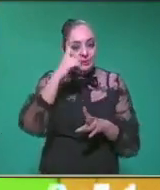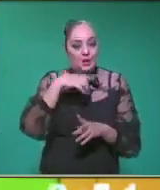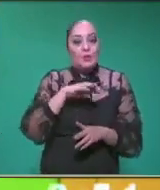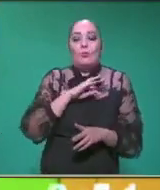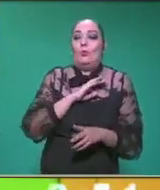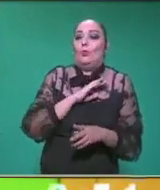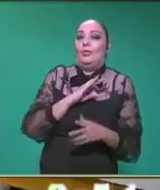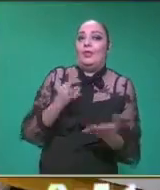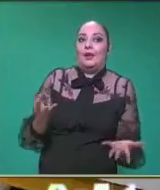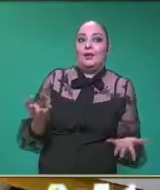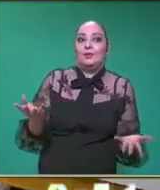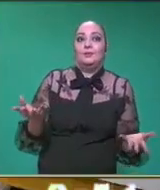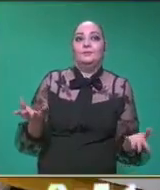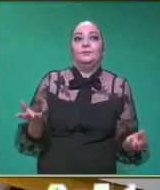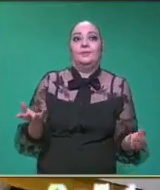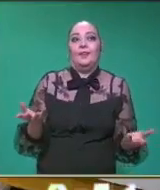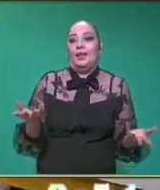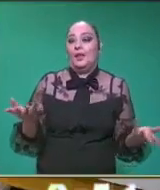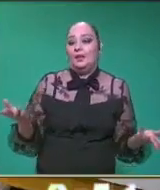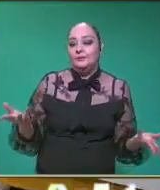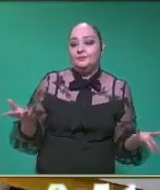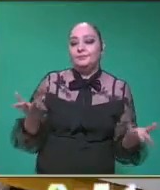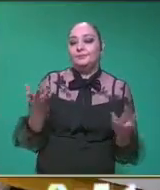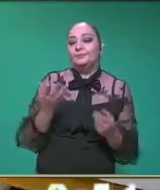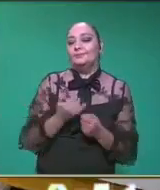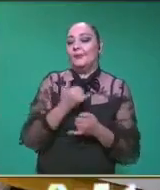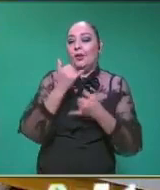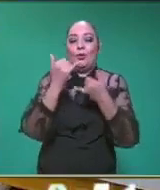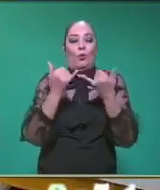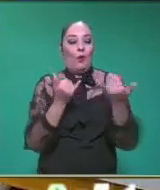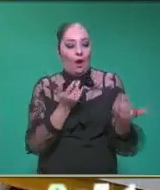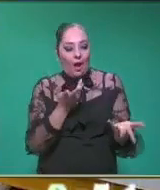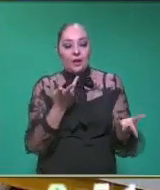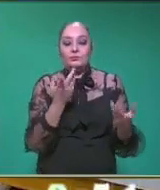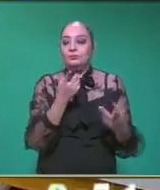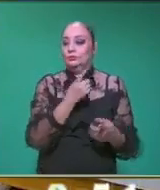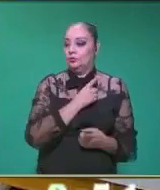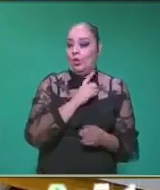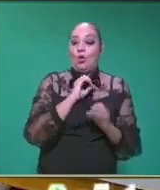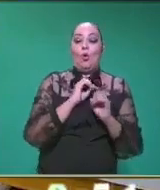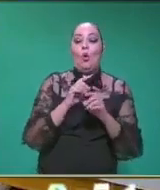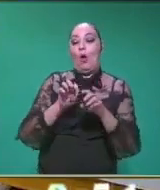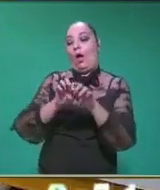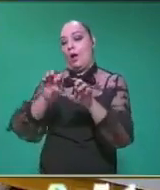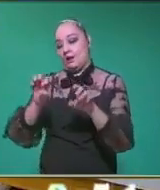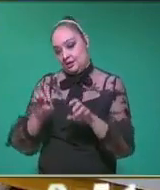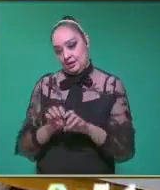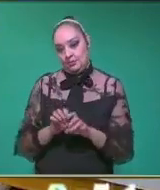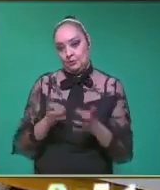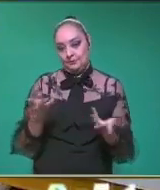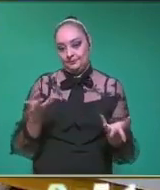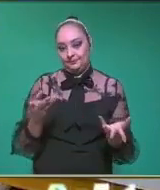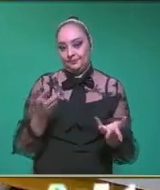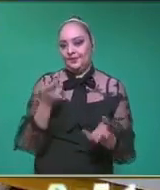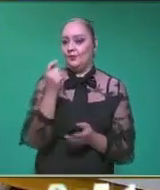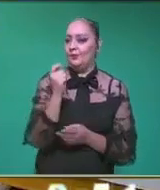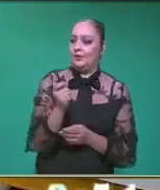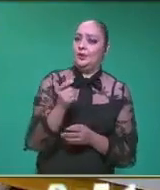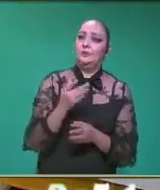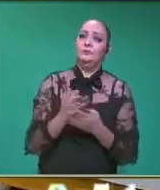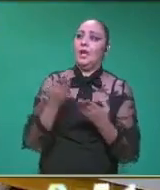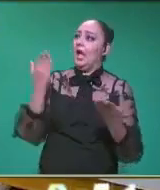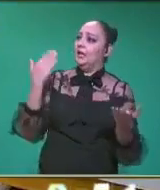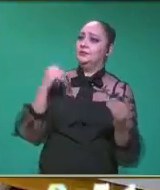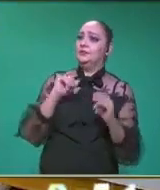del goce del juego individual y colectivo. Es decir, hace un momento ya